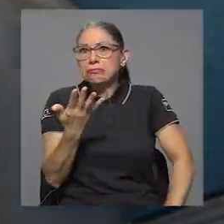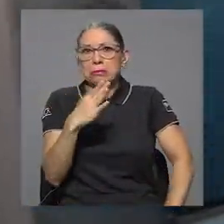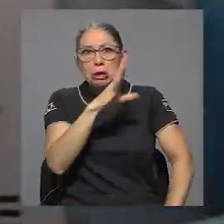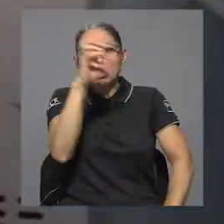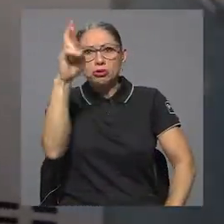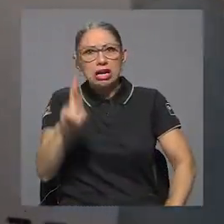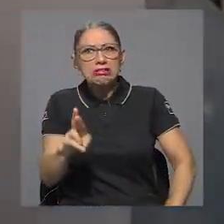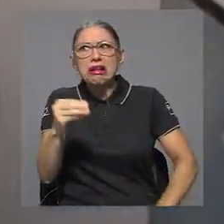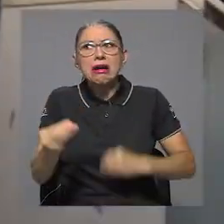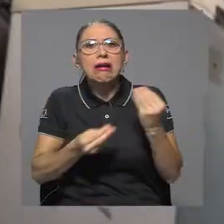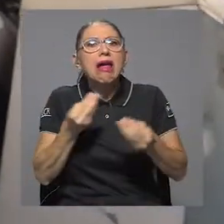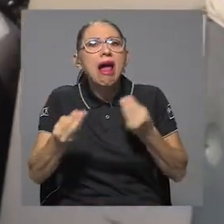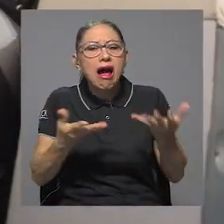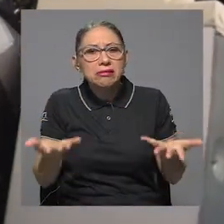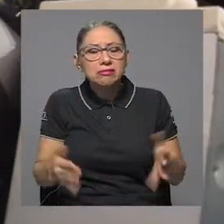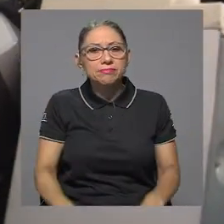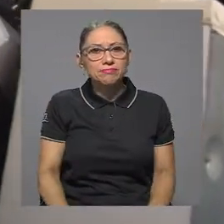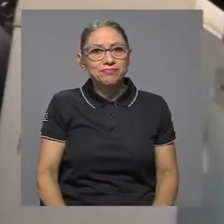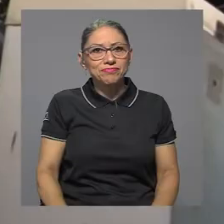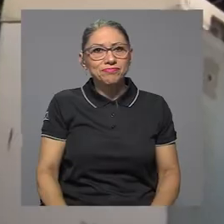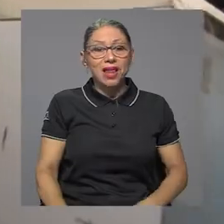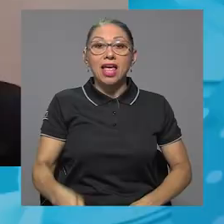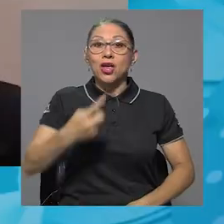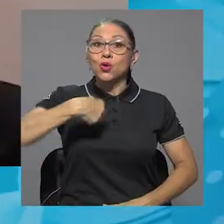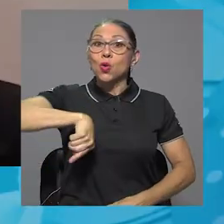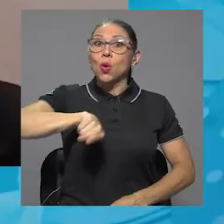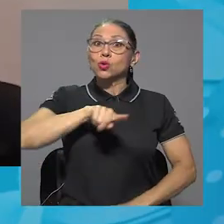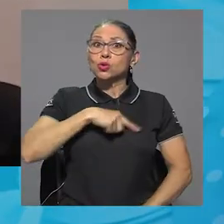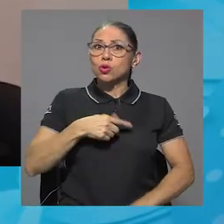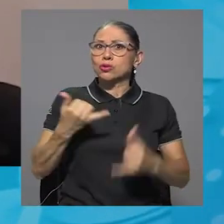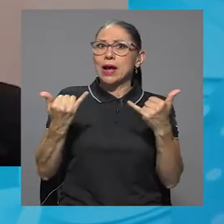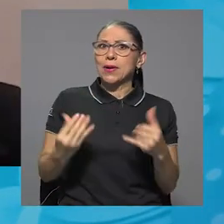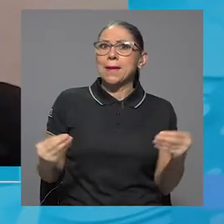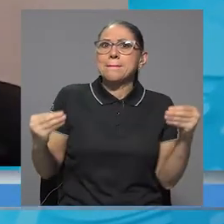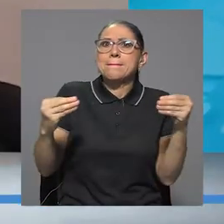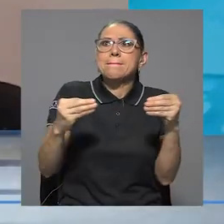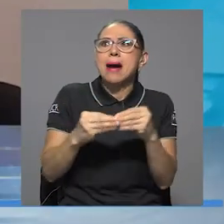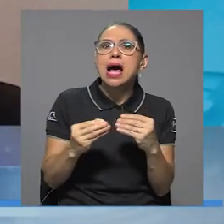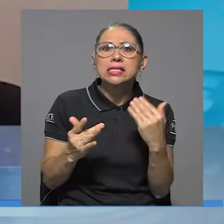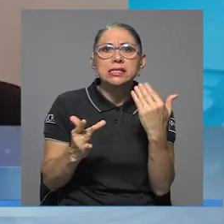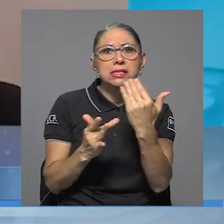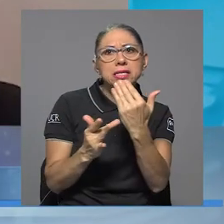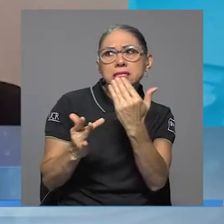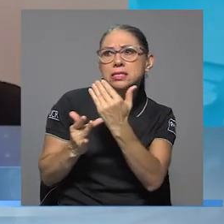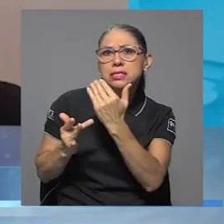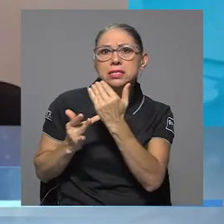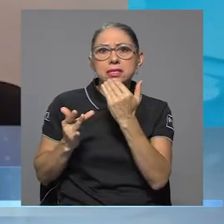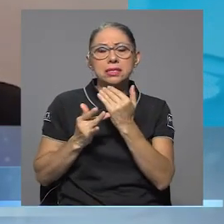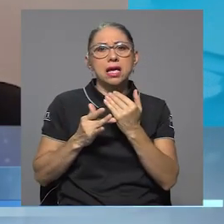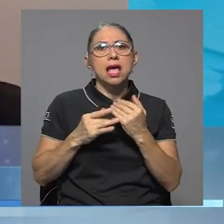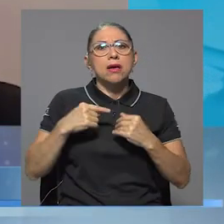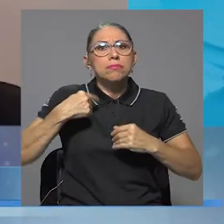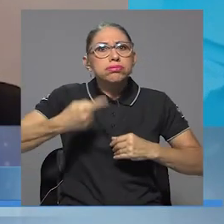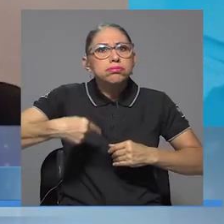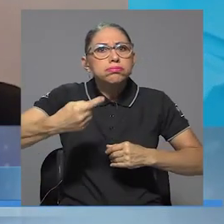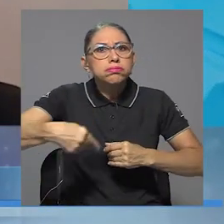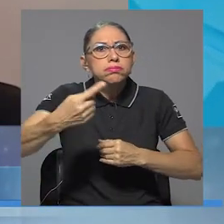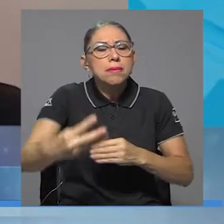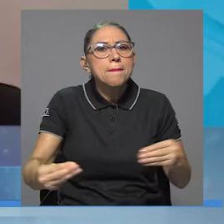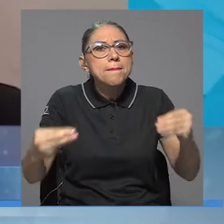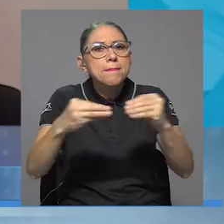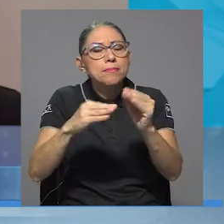país al respecto? Cada vez estamos digitalizando más nuestras sociedades, cada día tenemos mayor avance también